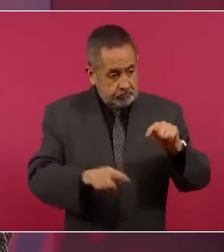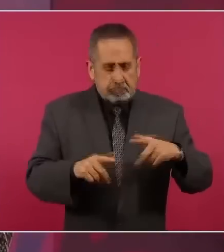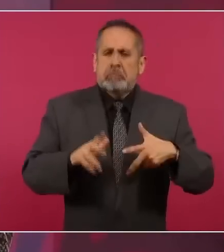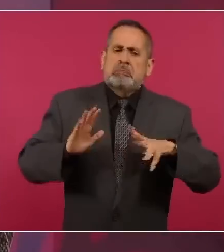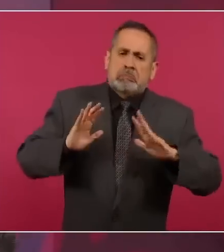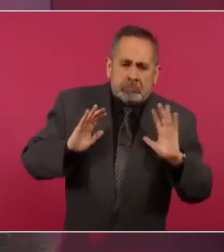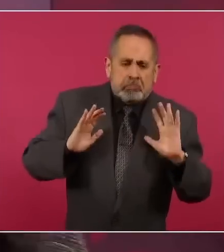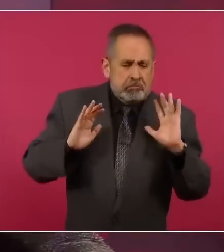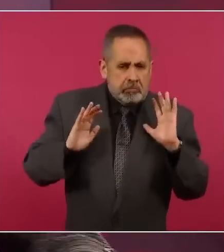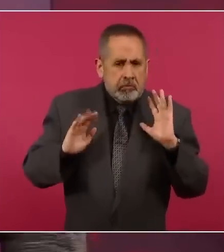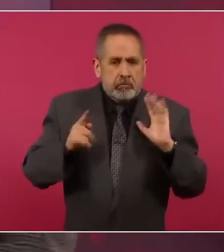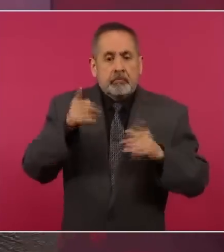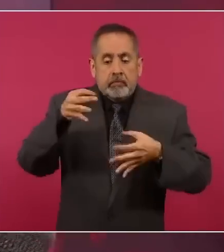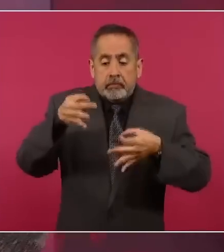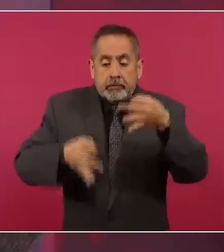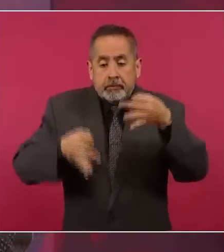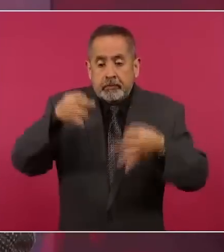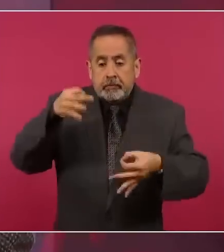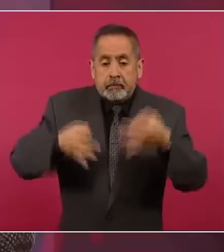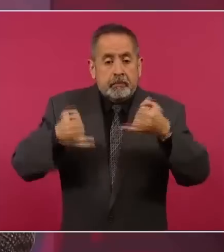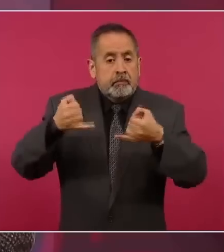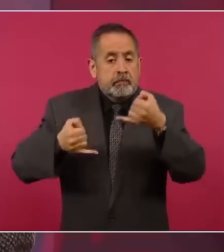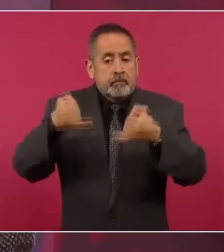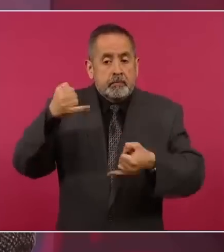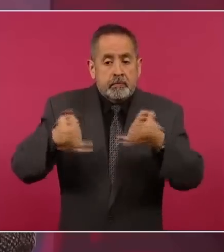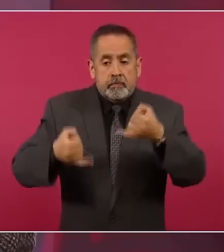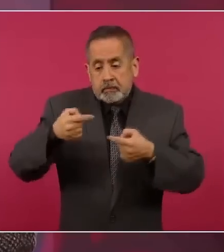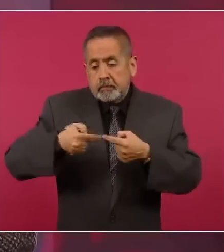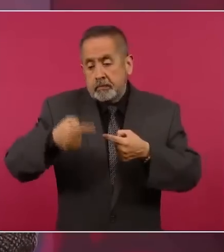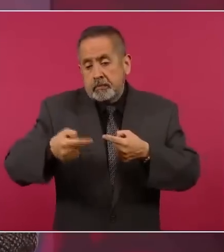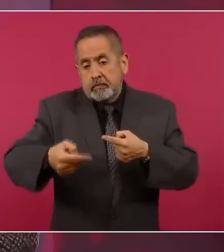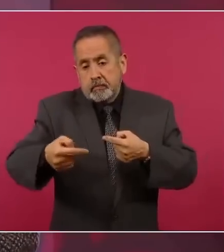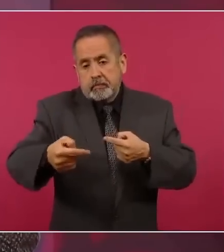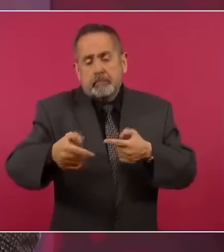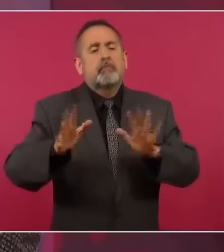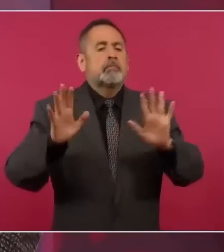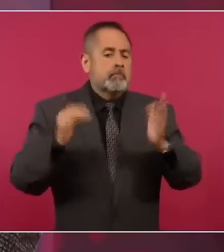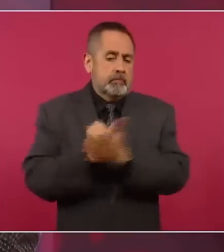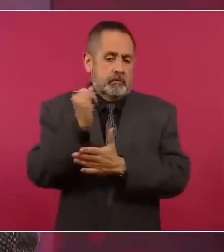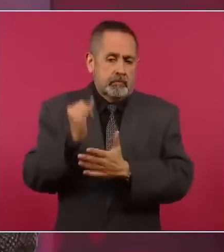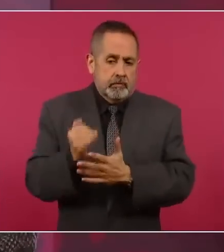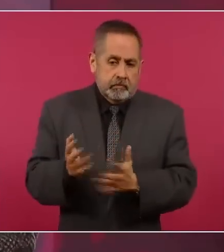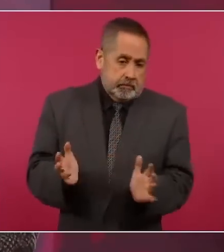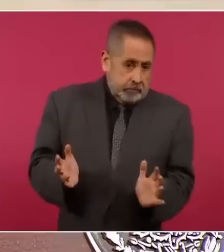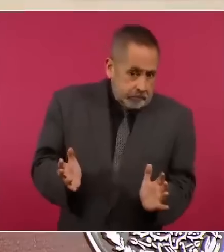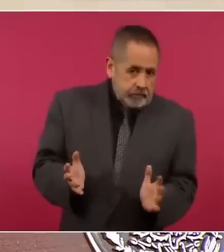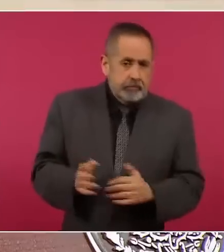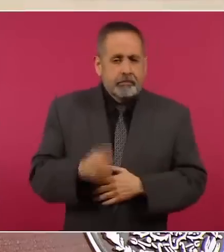así de sencillo, da pena